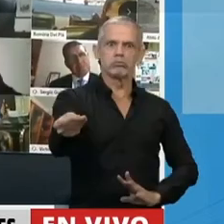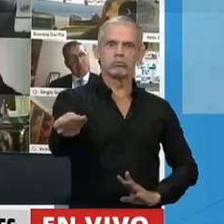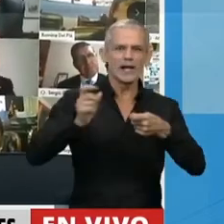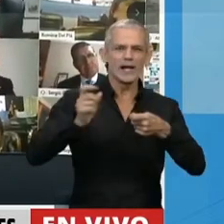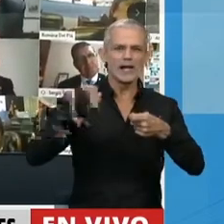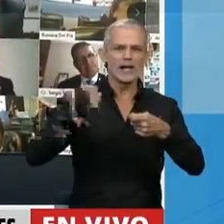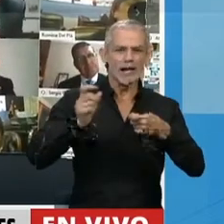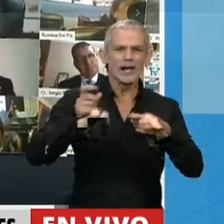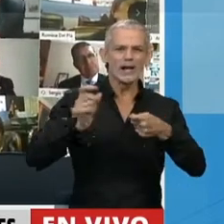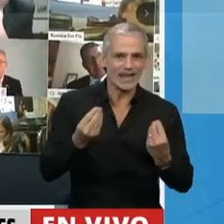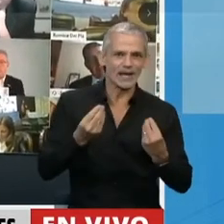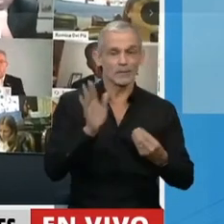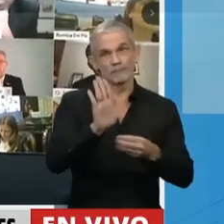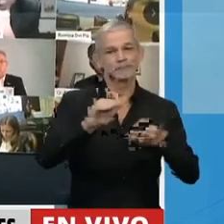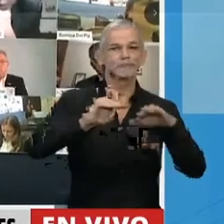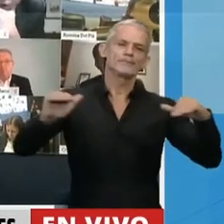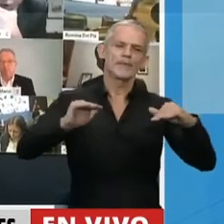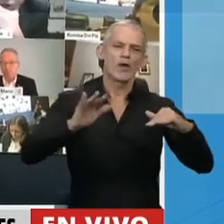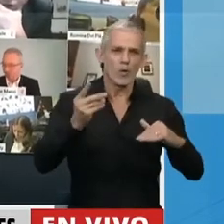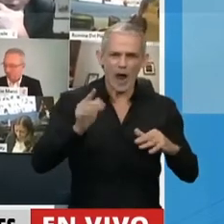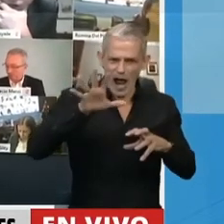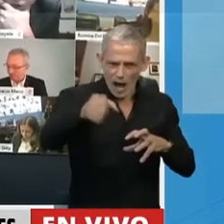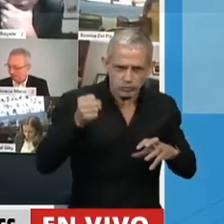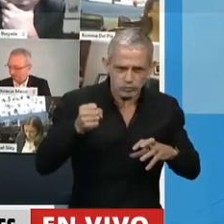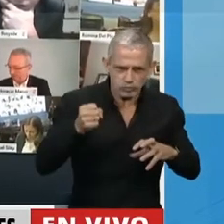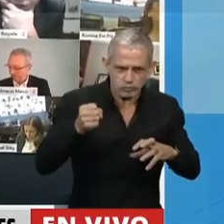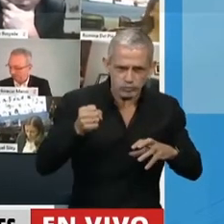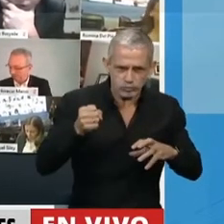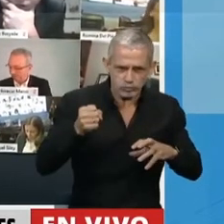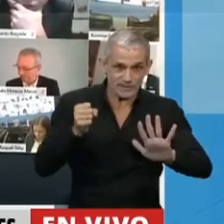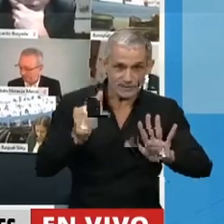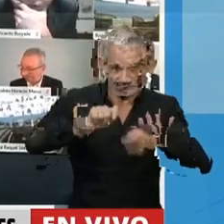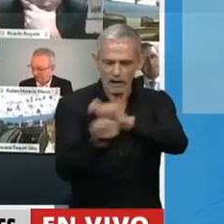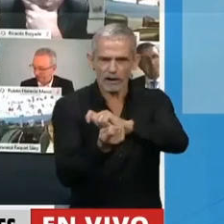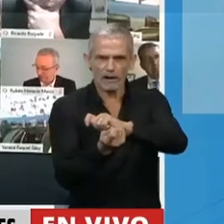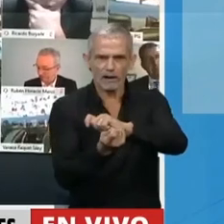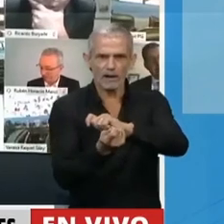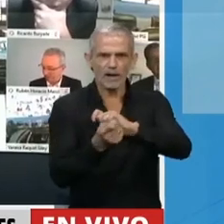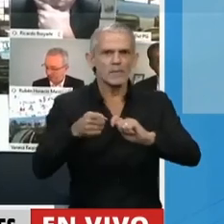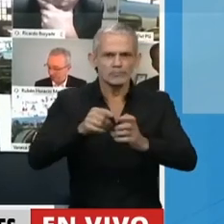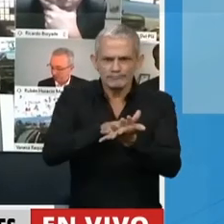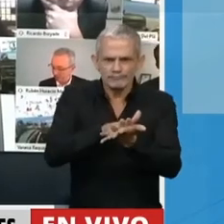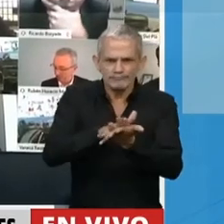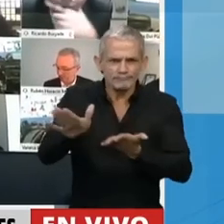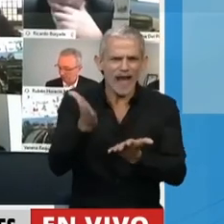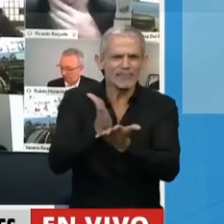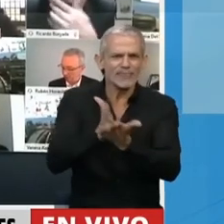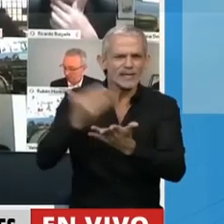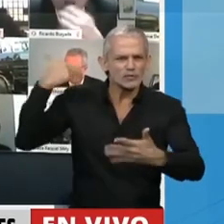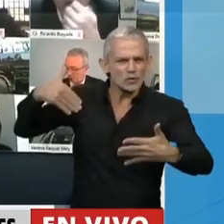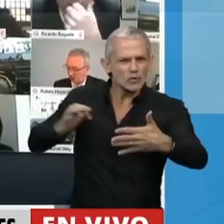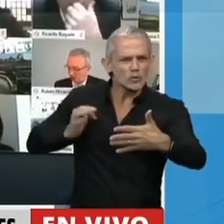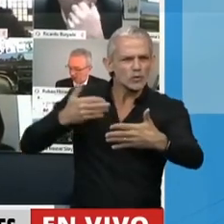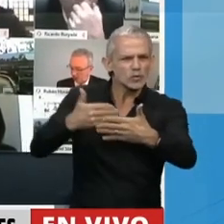jubilatoria, de armonización, donde de un saque hace una reforma que arrasa con derechos de las últimas